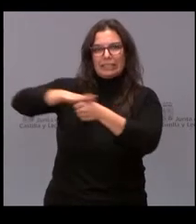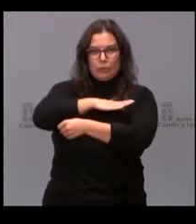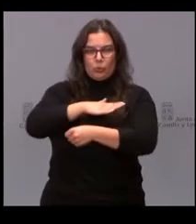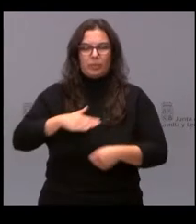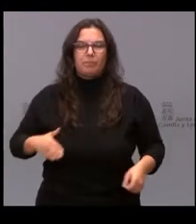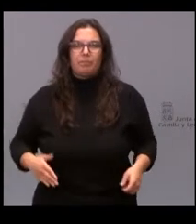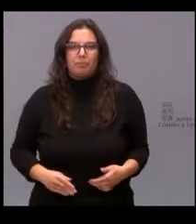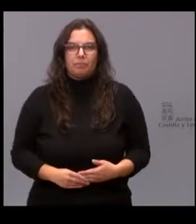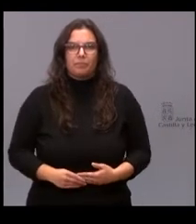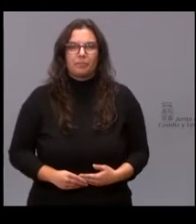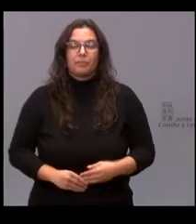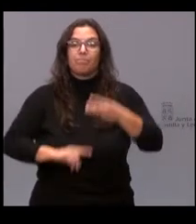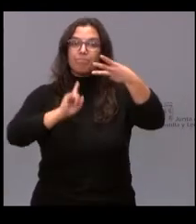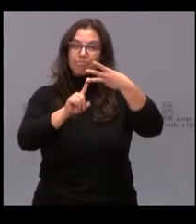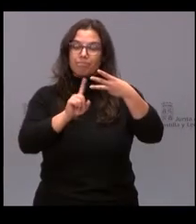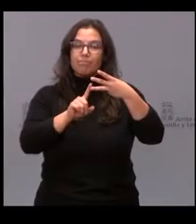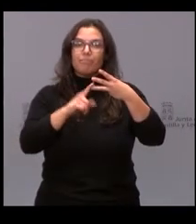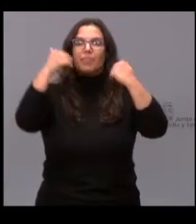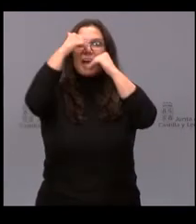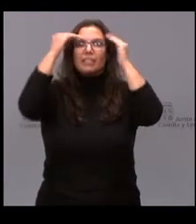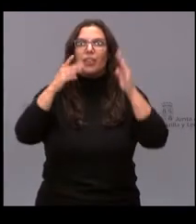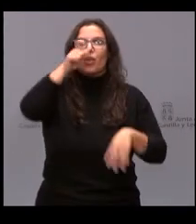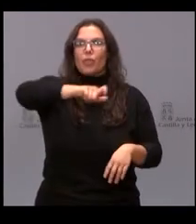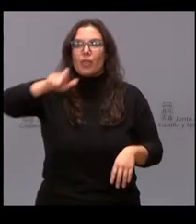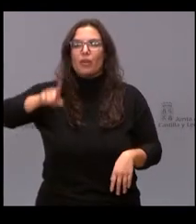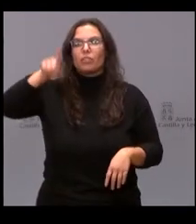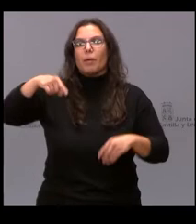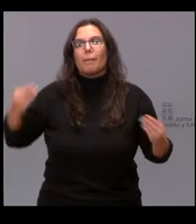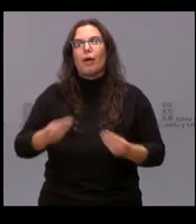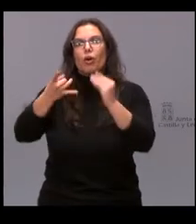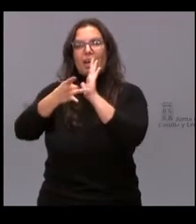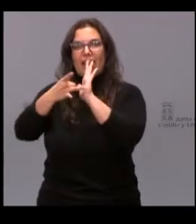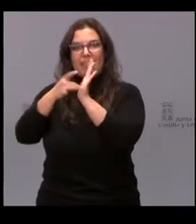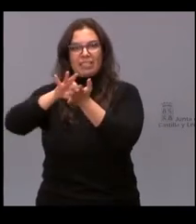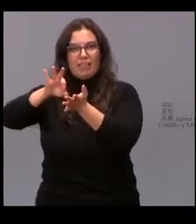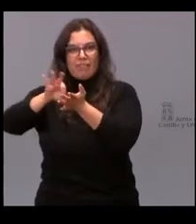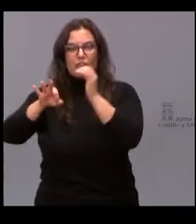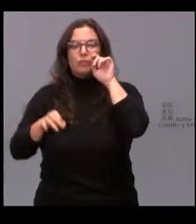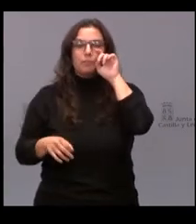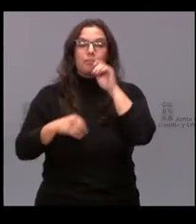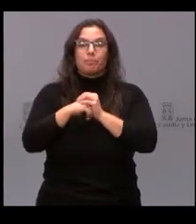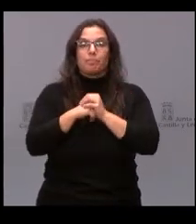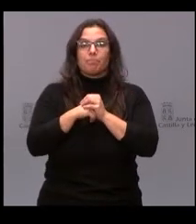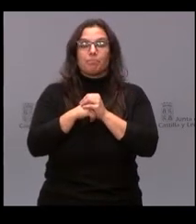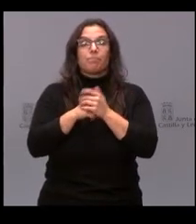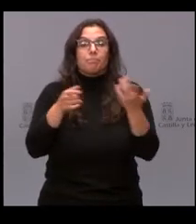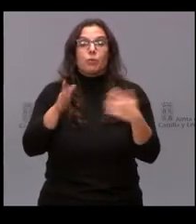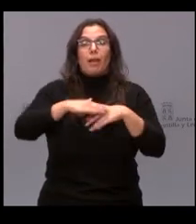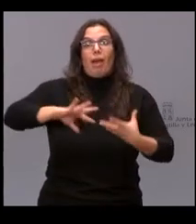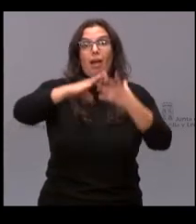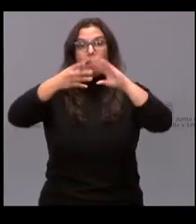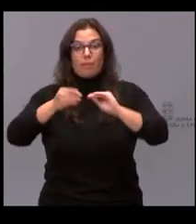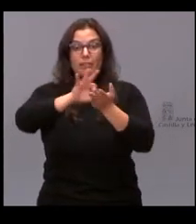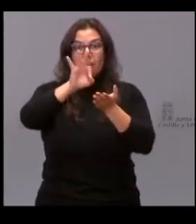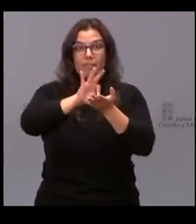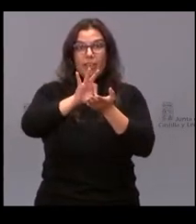de provincia. El tercer eje es la atención al ciudadano y la mejora de la calidad de los servicios y se dirigirá a la adaptación de estos